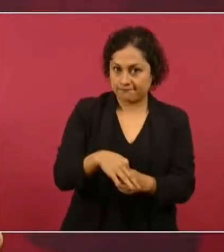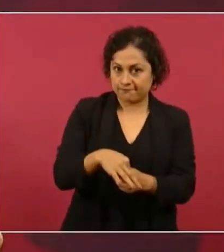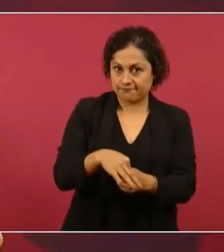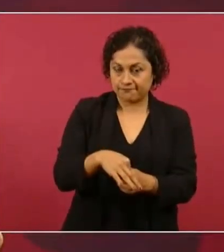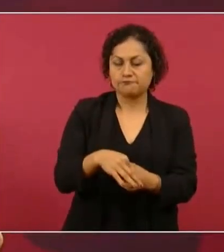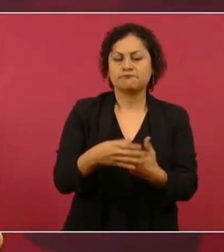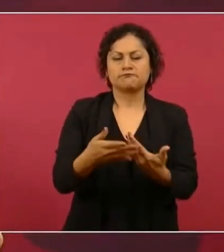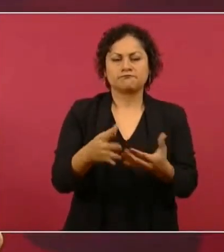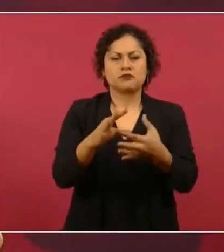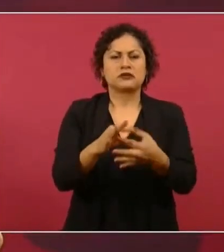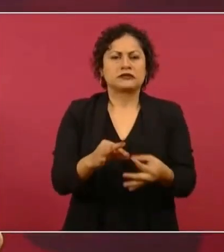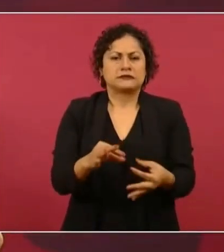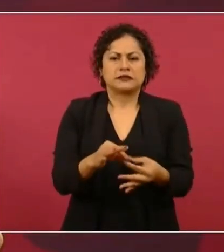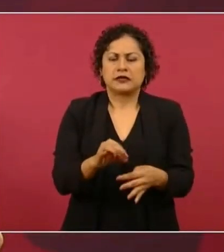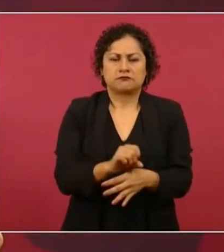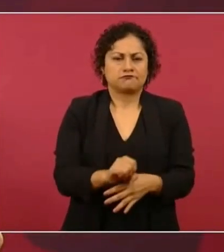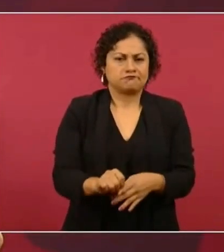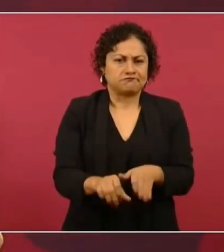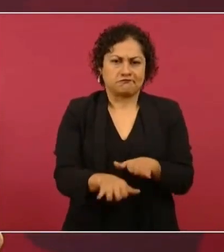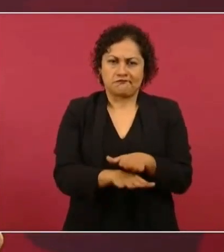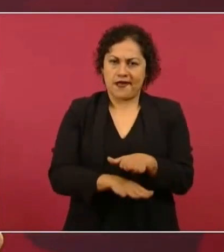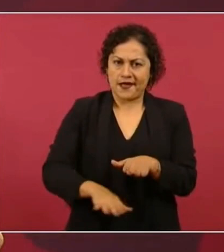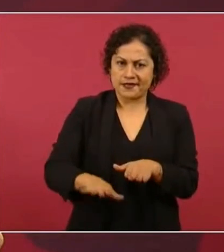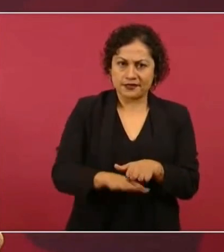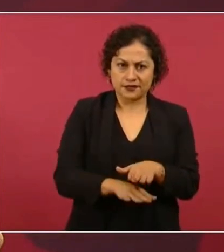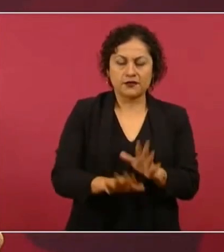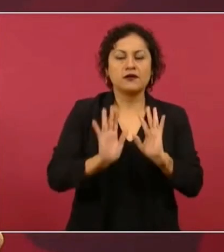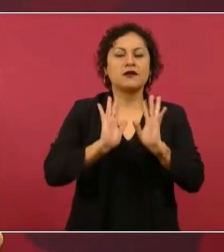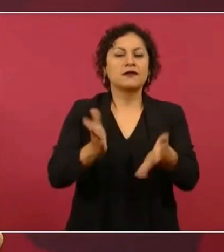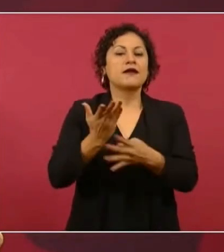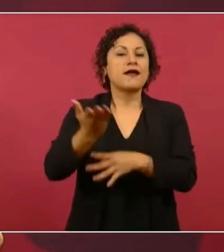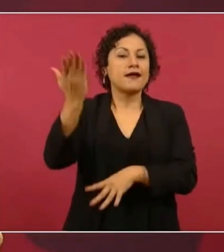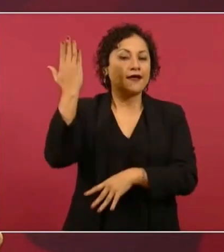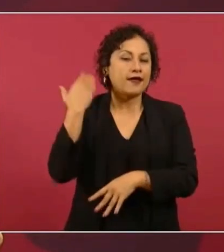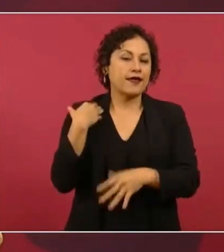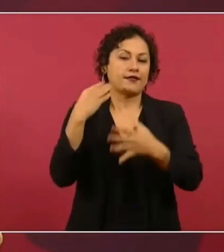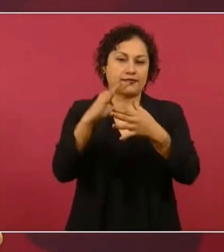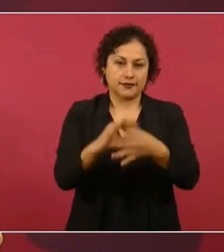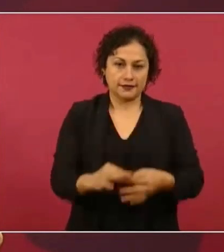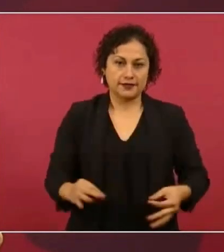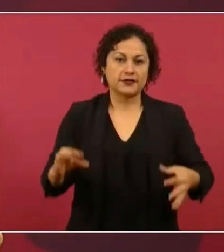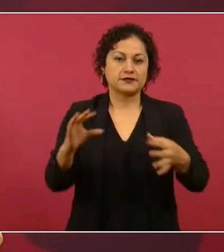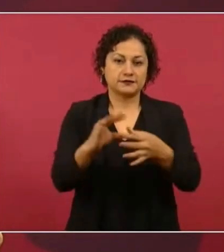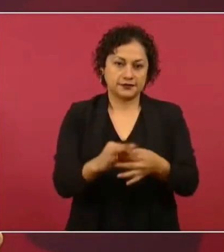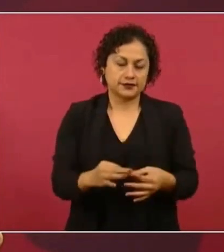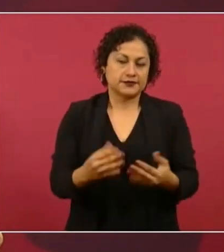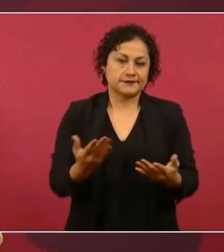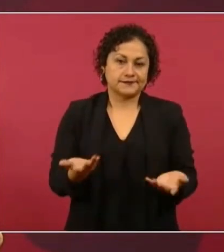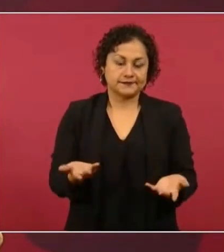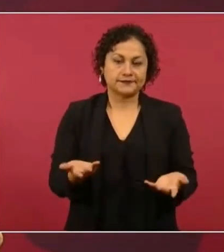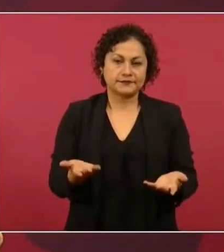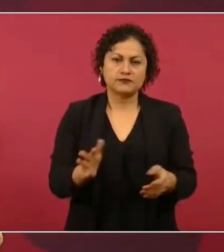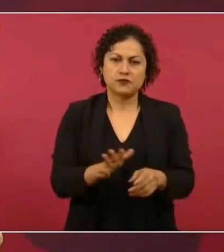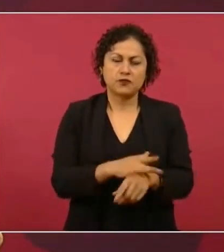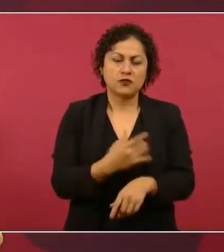ya hemos hablado de que todo es un